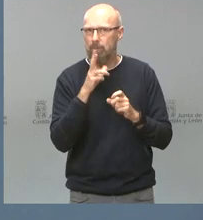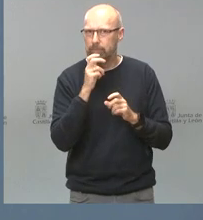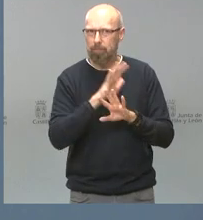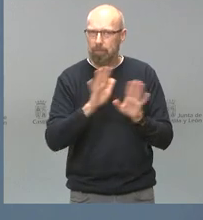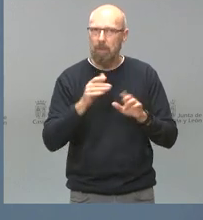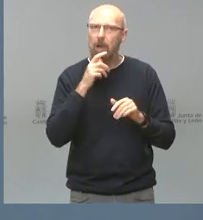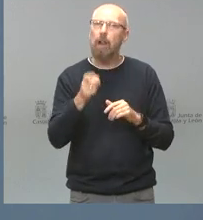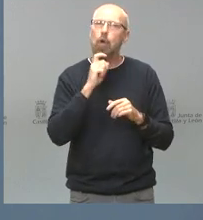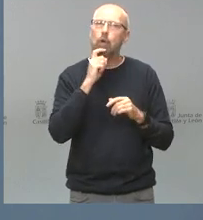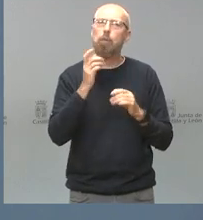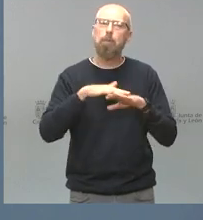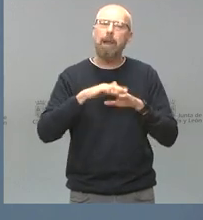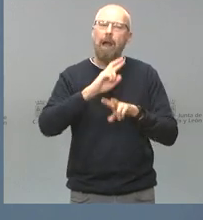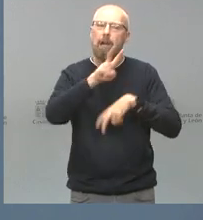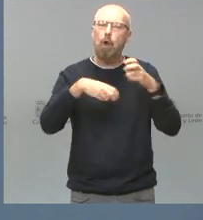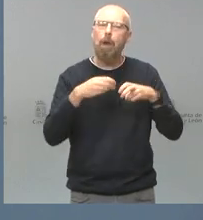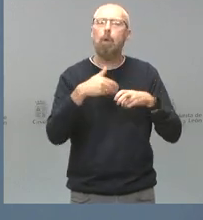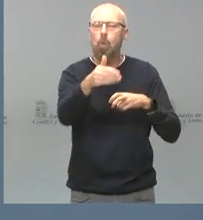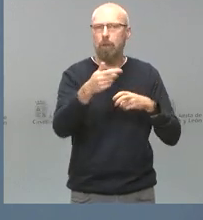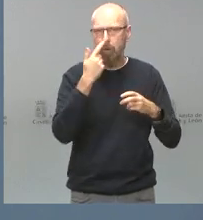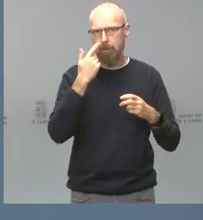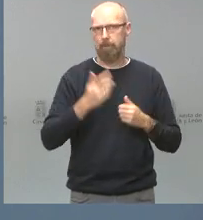conversaciones para renovarlo o modificarlo. Muchas gracias.